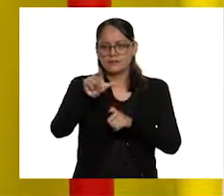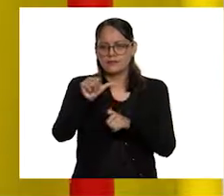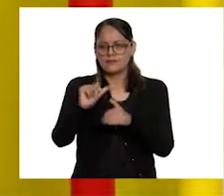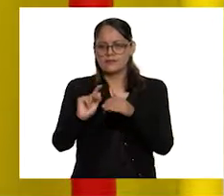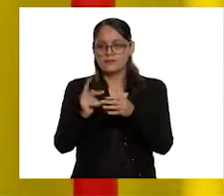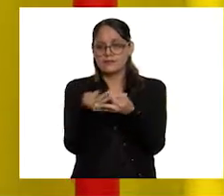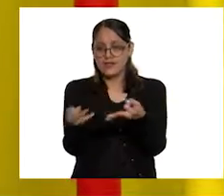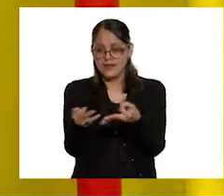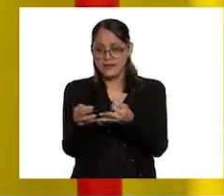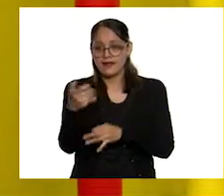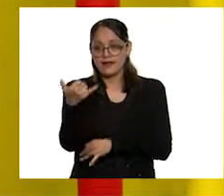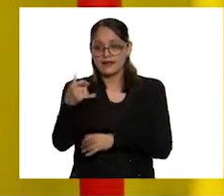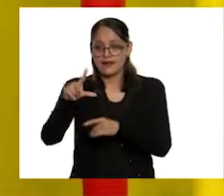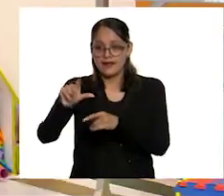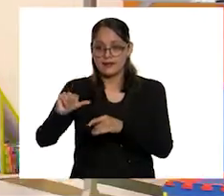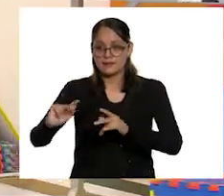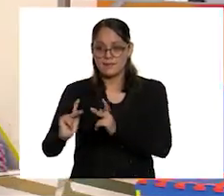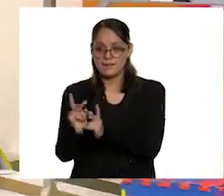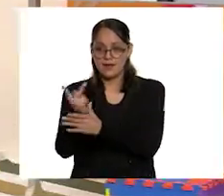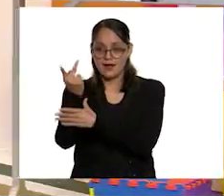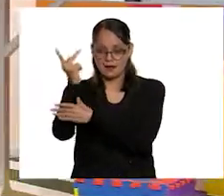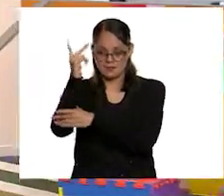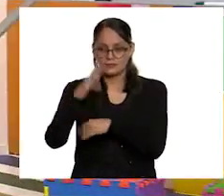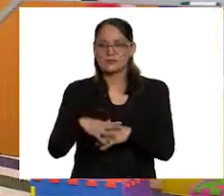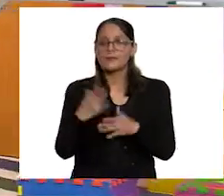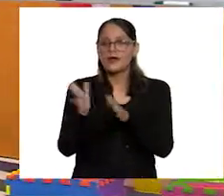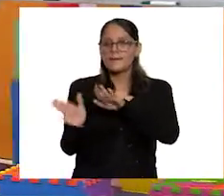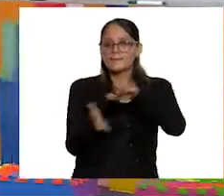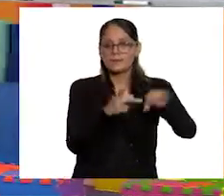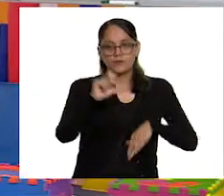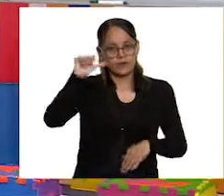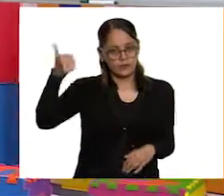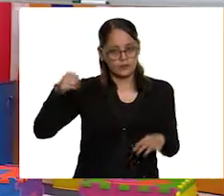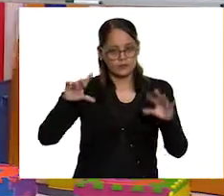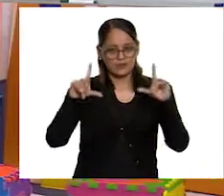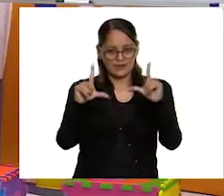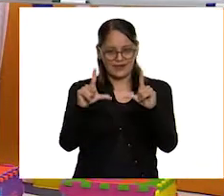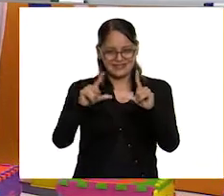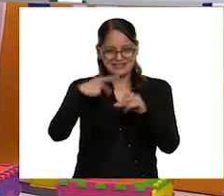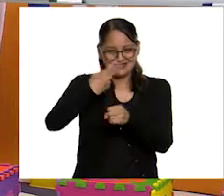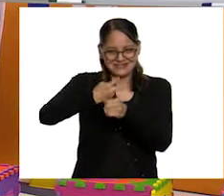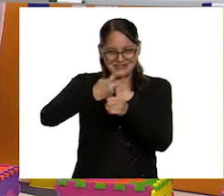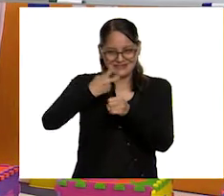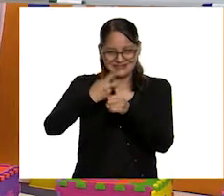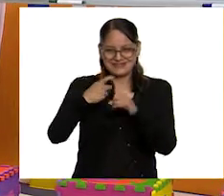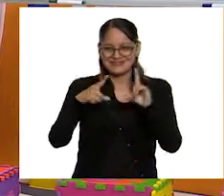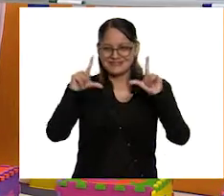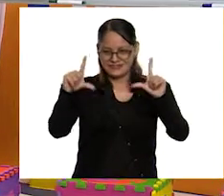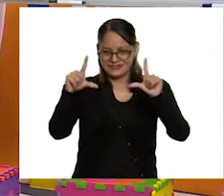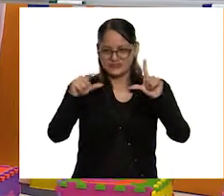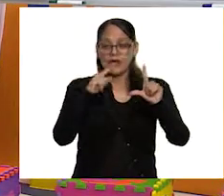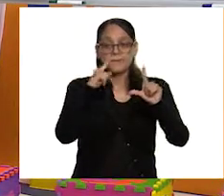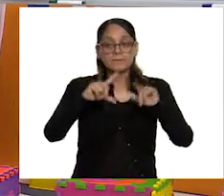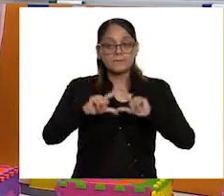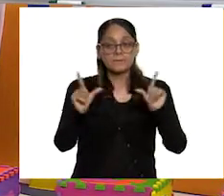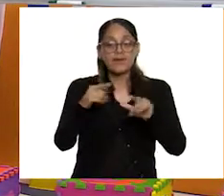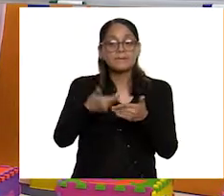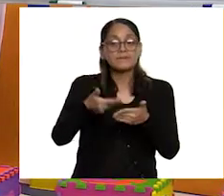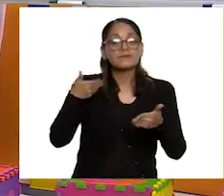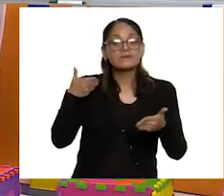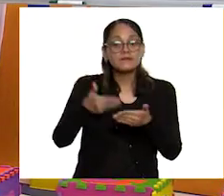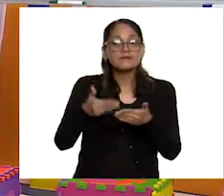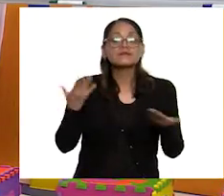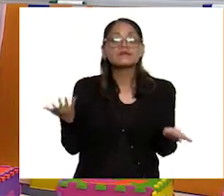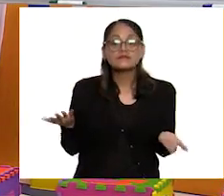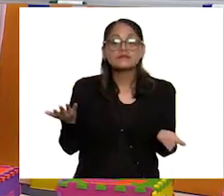plantas. Excelente. Muy bien. Ahora vamos con la segunda tarjeta. Venga. Ya lo tengo listo. Ah, pero antes